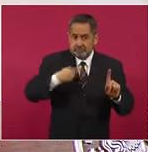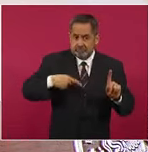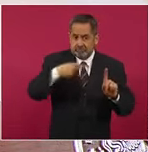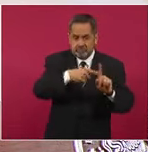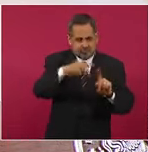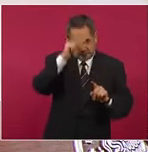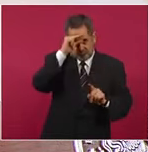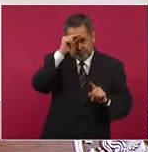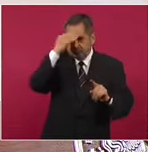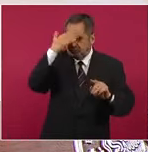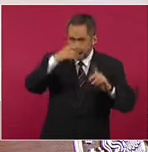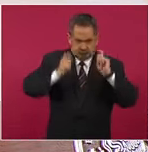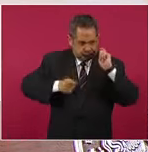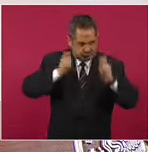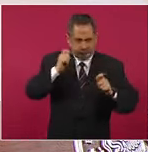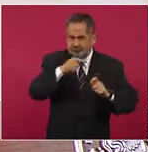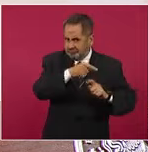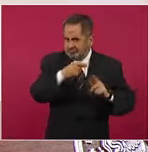preparada,